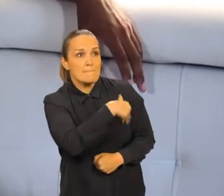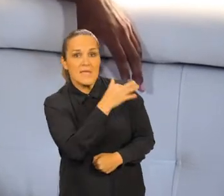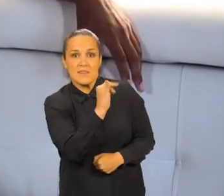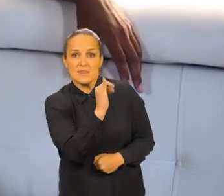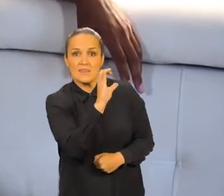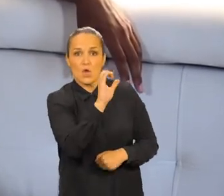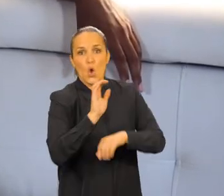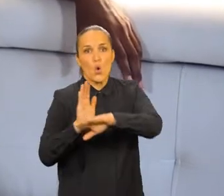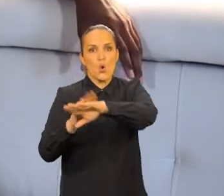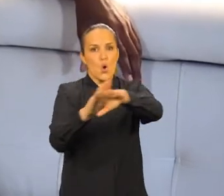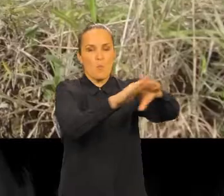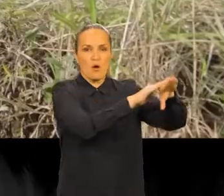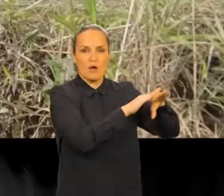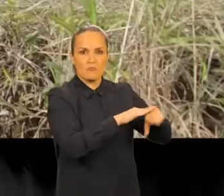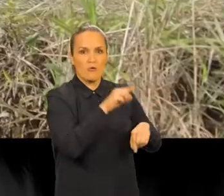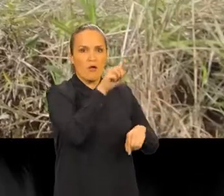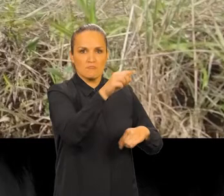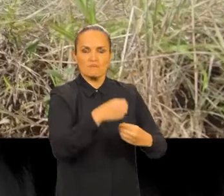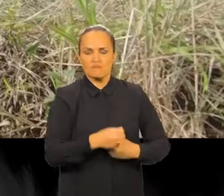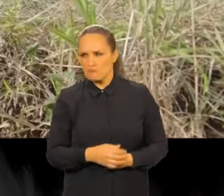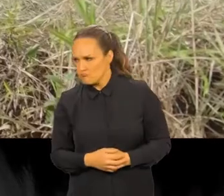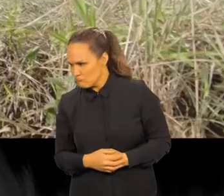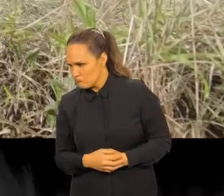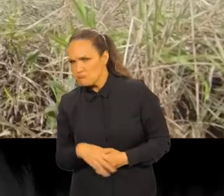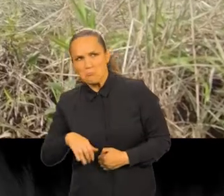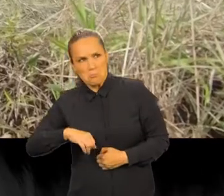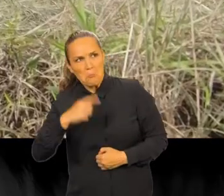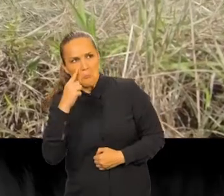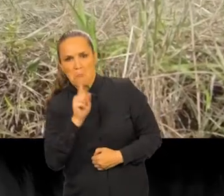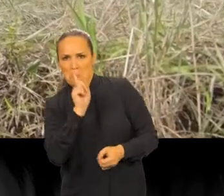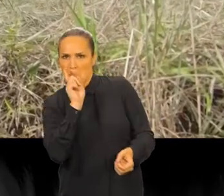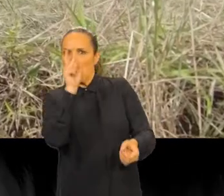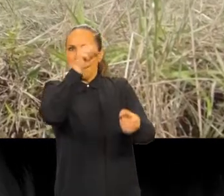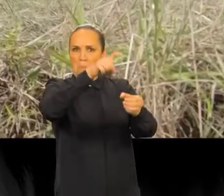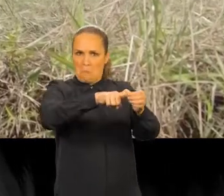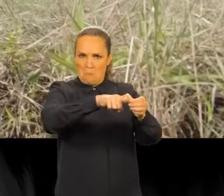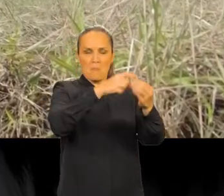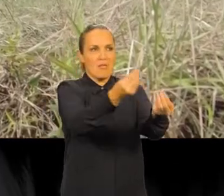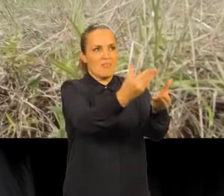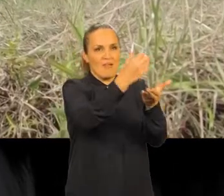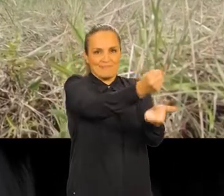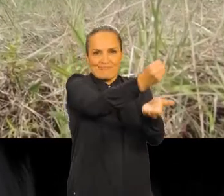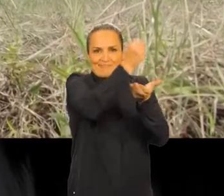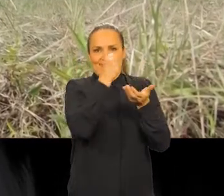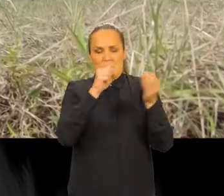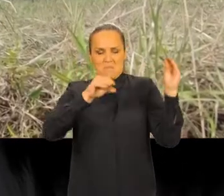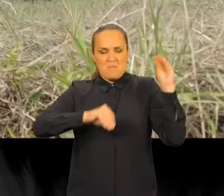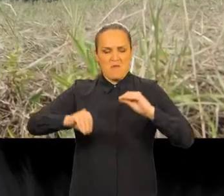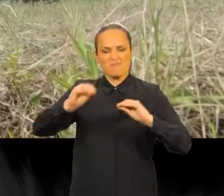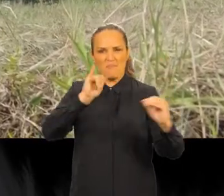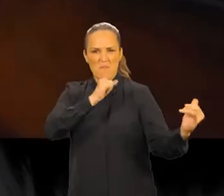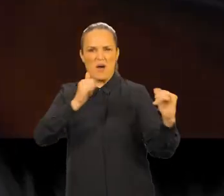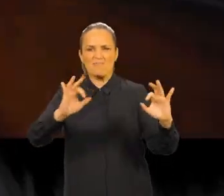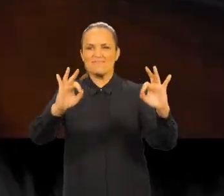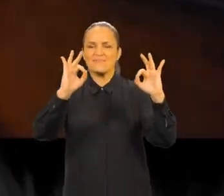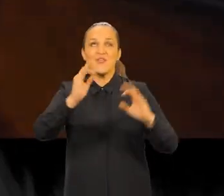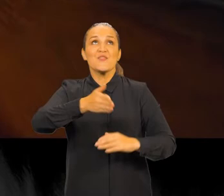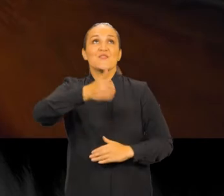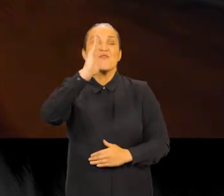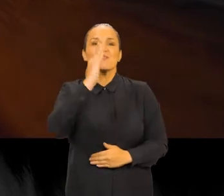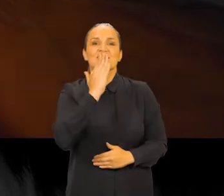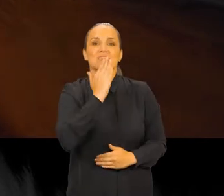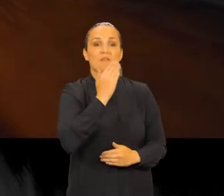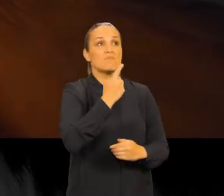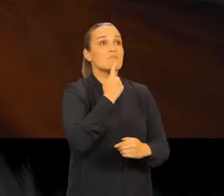convocatorias del Ministerio de las TICS que nos brindaban una oportunidad de poder contar esta historia de manera digna. Y se dio, se dio,